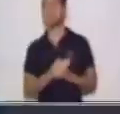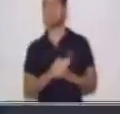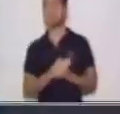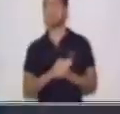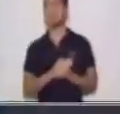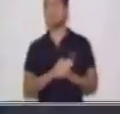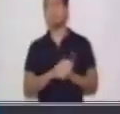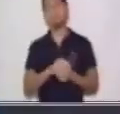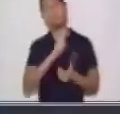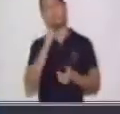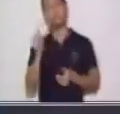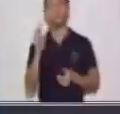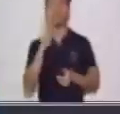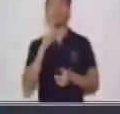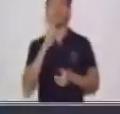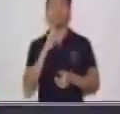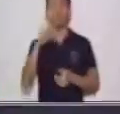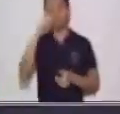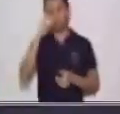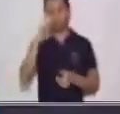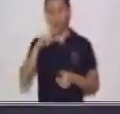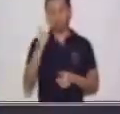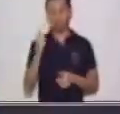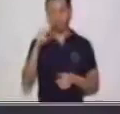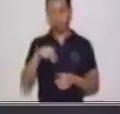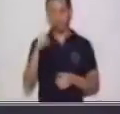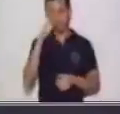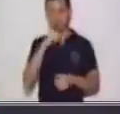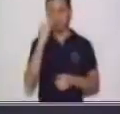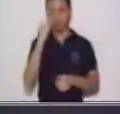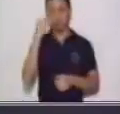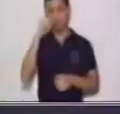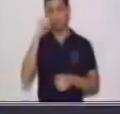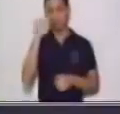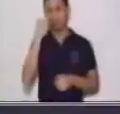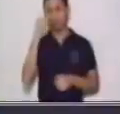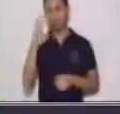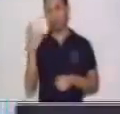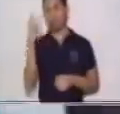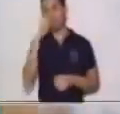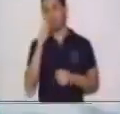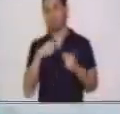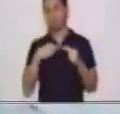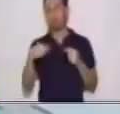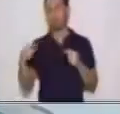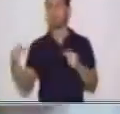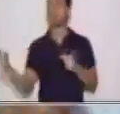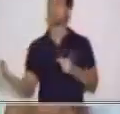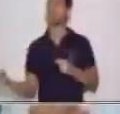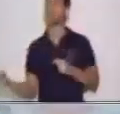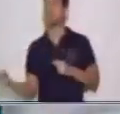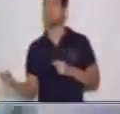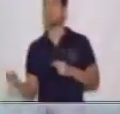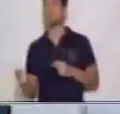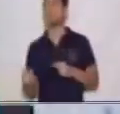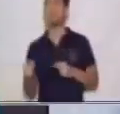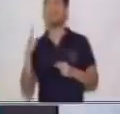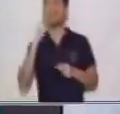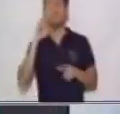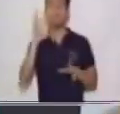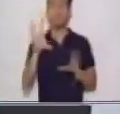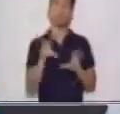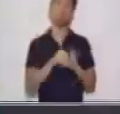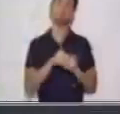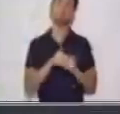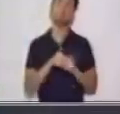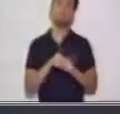transitivos. En este caso, van a admitir un complemento,